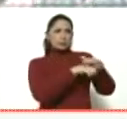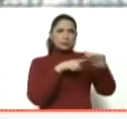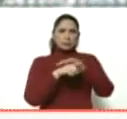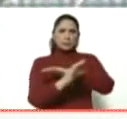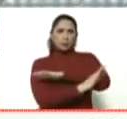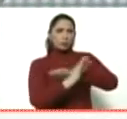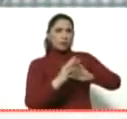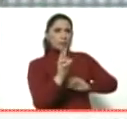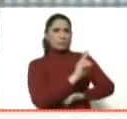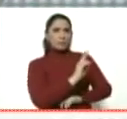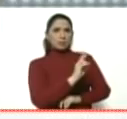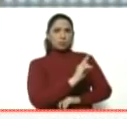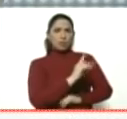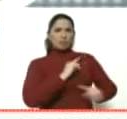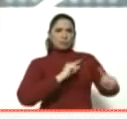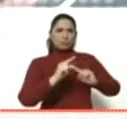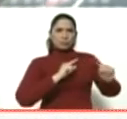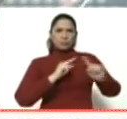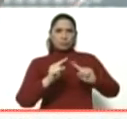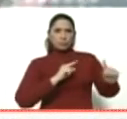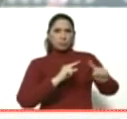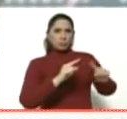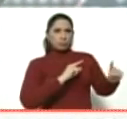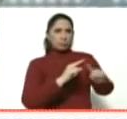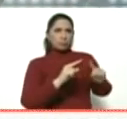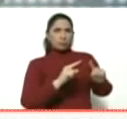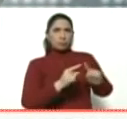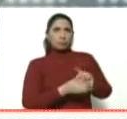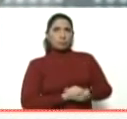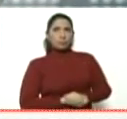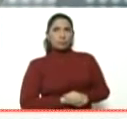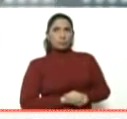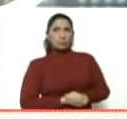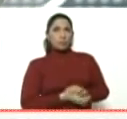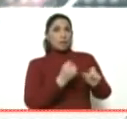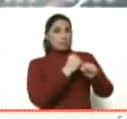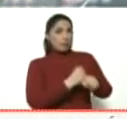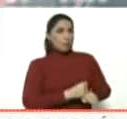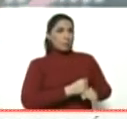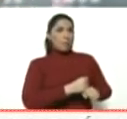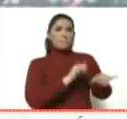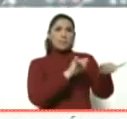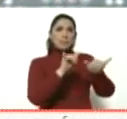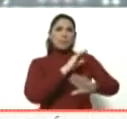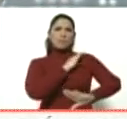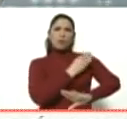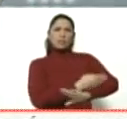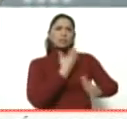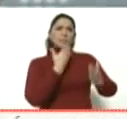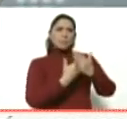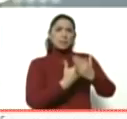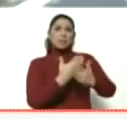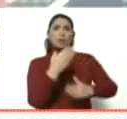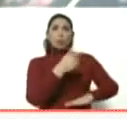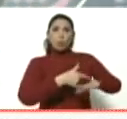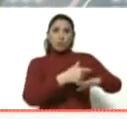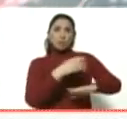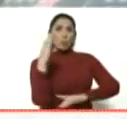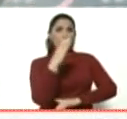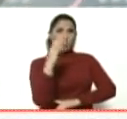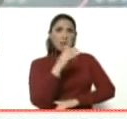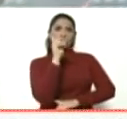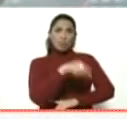venezolana y actúan o se guarecen en territorio de Venezuela. Esperamos esa misma contundencia que se le pide al gobierno colombiano, porque también son delincuentes.